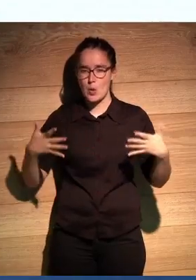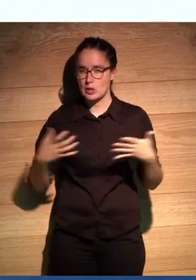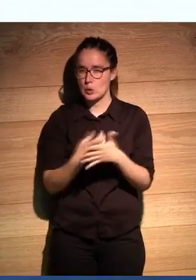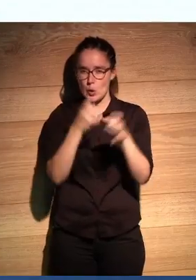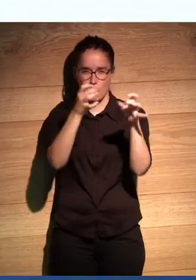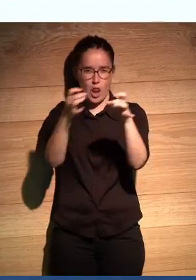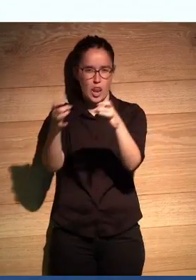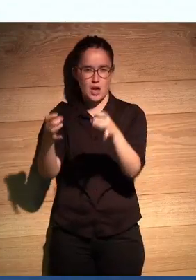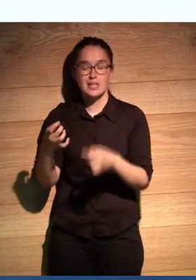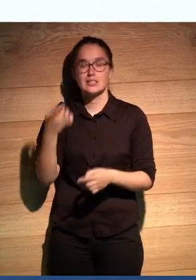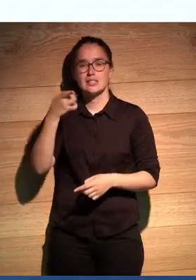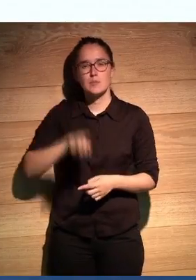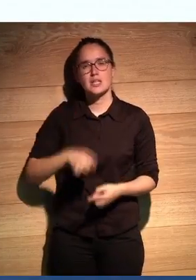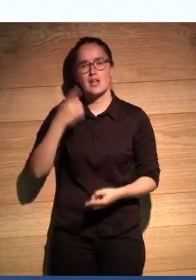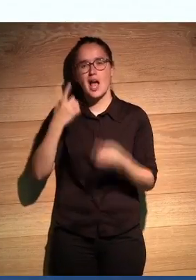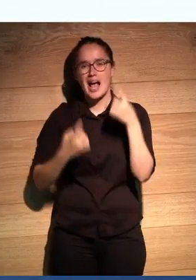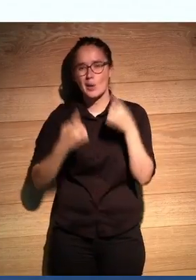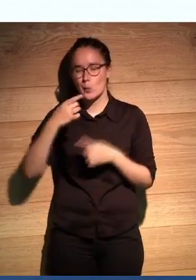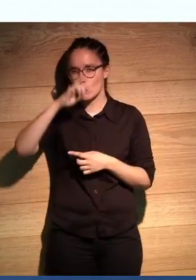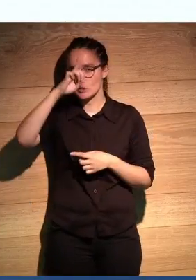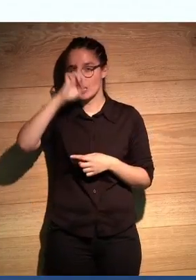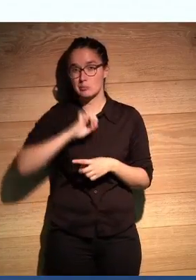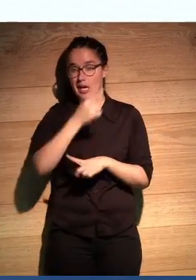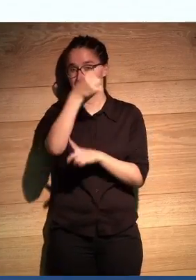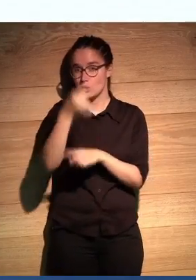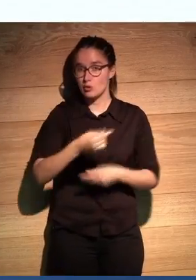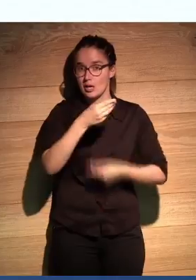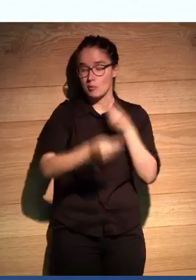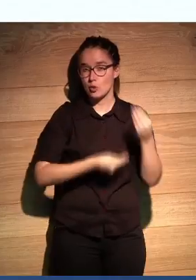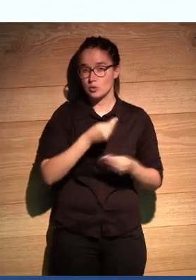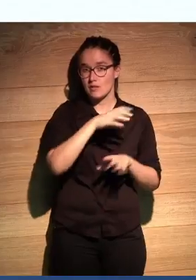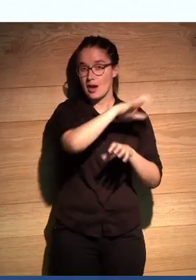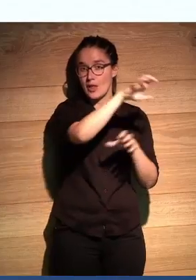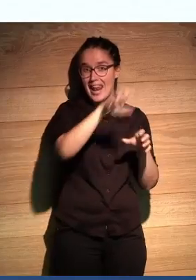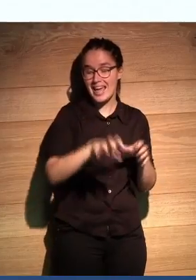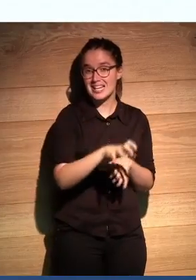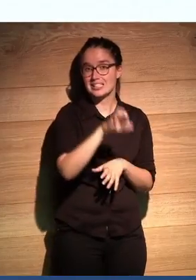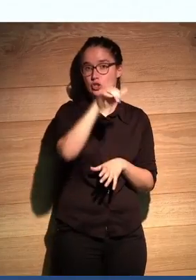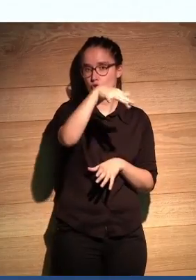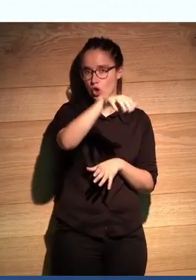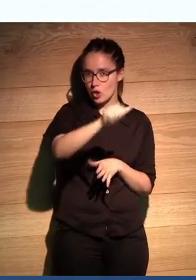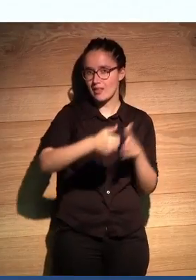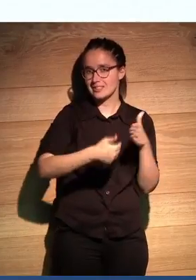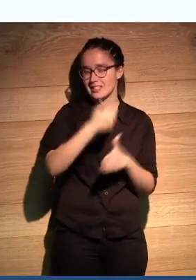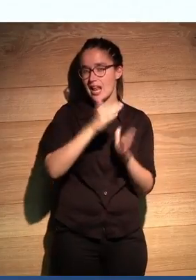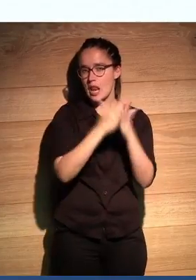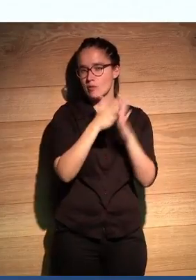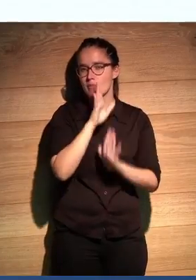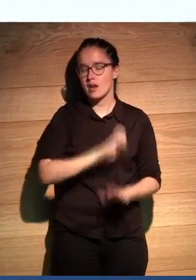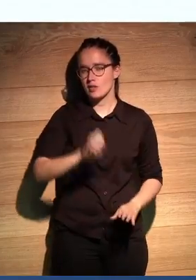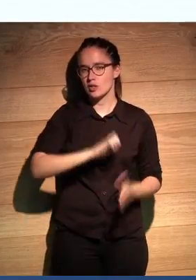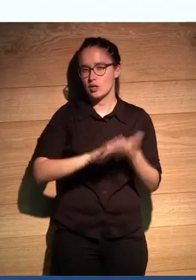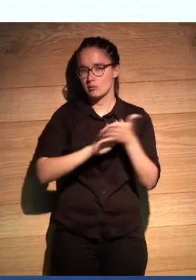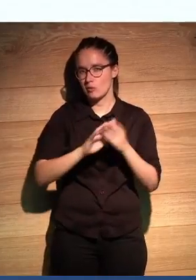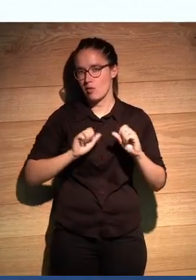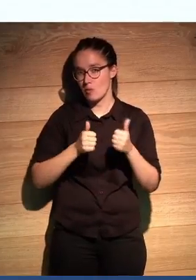también de algunas de las ilustraciones que habíamos utilizado del Atlas de Sonora, este libro maravilloso del que